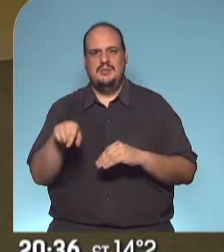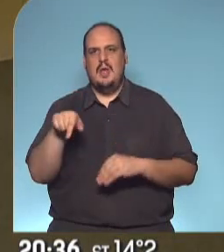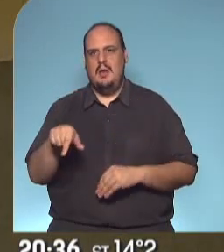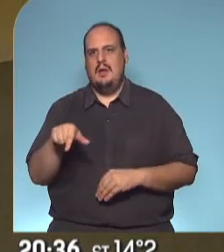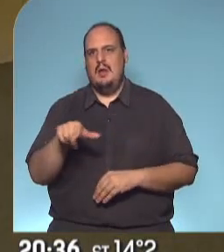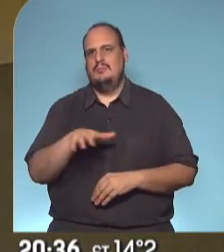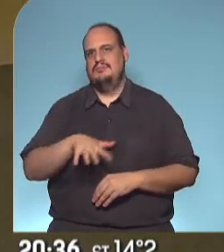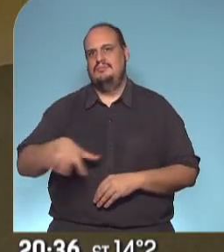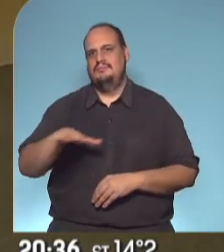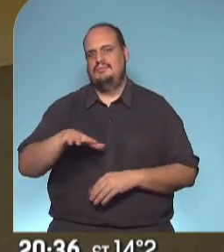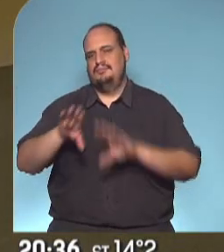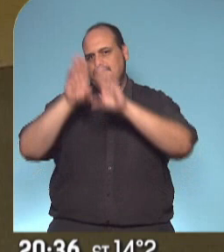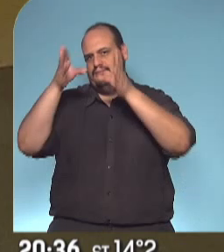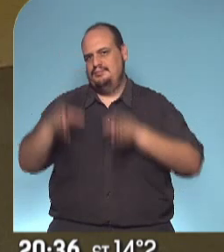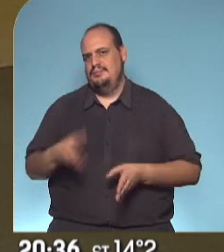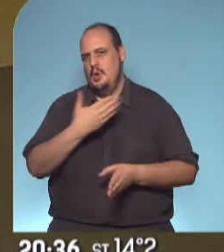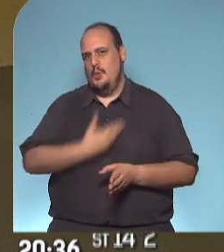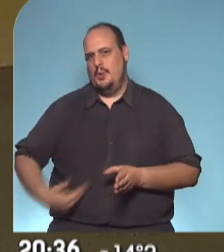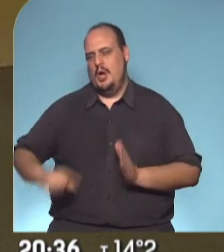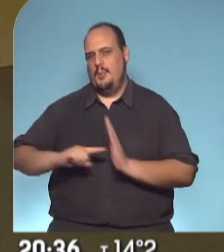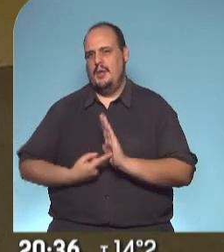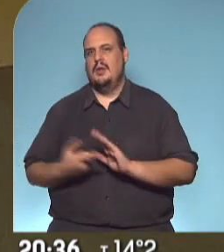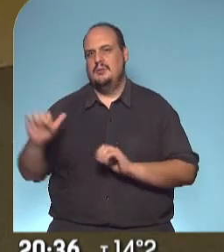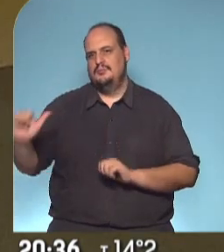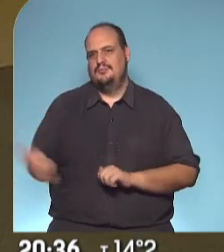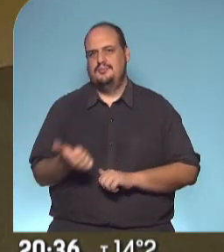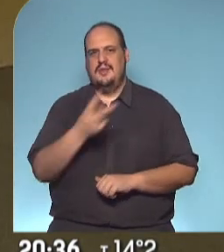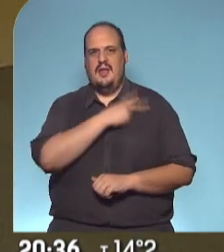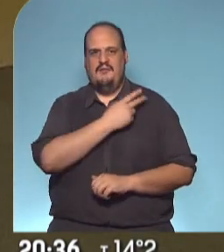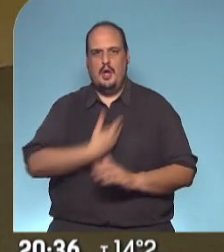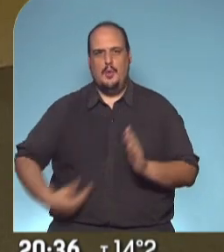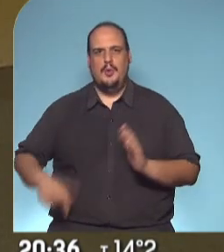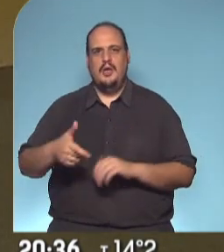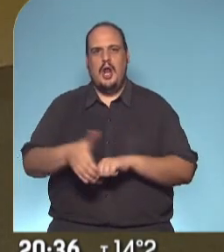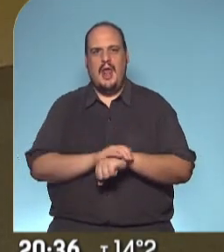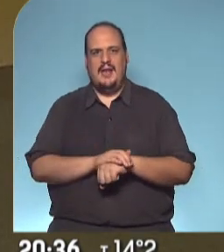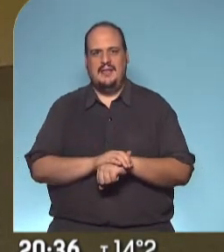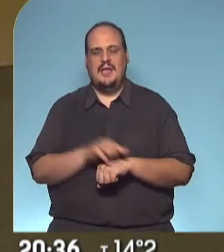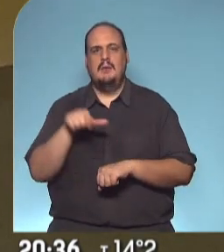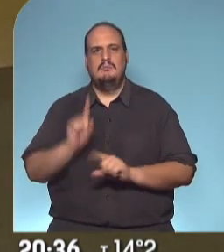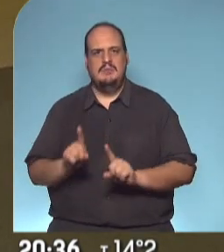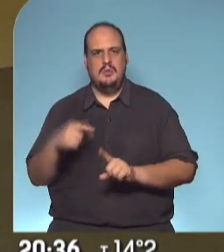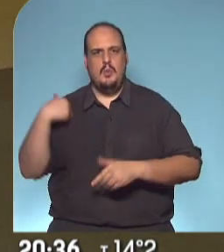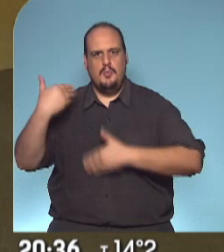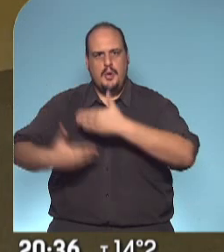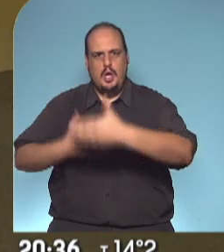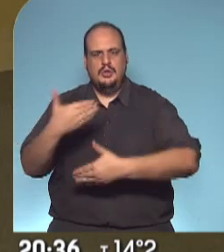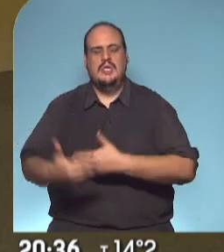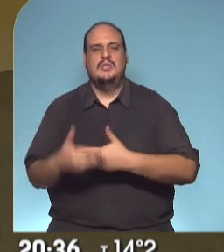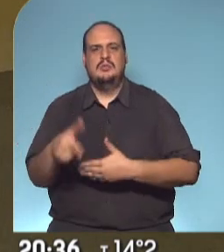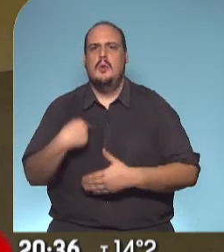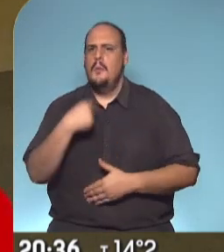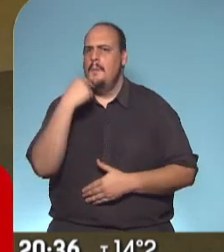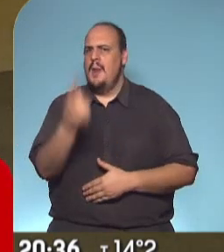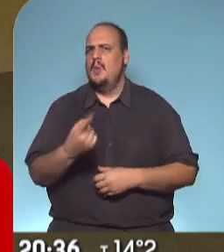sede del Gobierno porteño, estoy acompañada del Jefe de Gobierno, Horacio Rodríguez Larreta. Y la primera pregunta en este proceso que se abre desde el